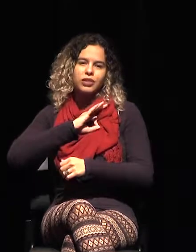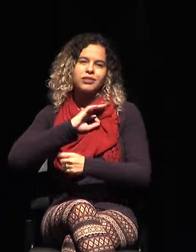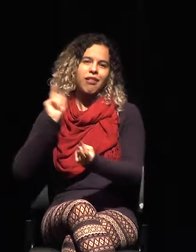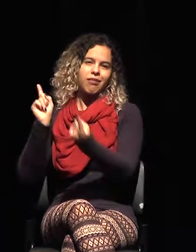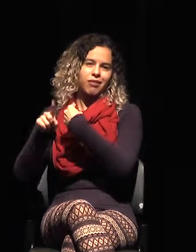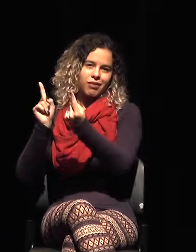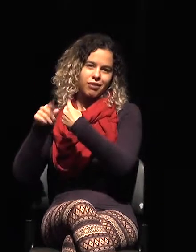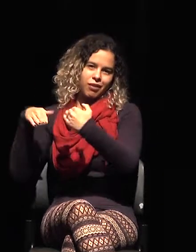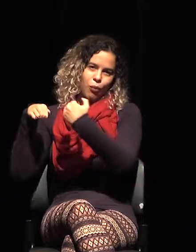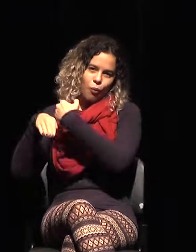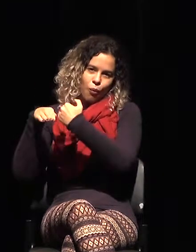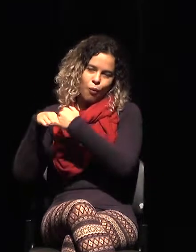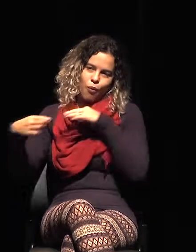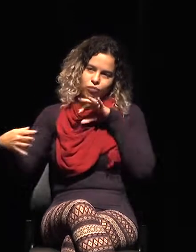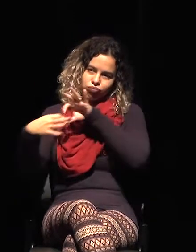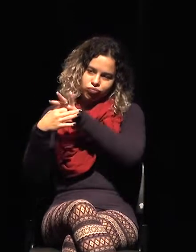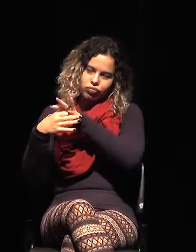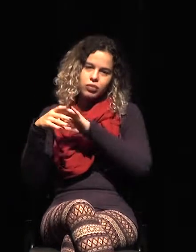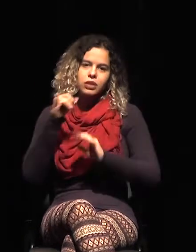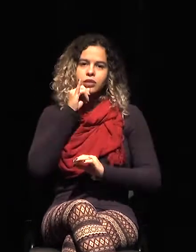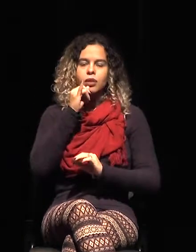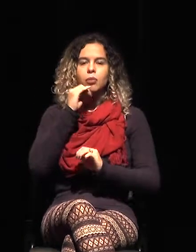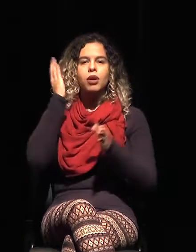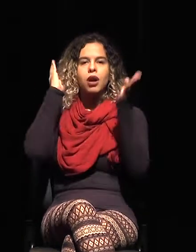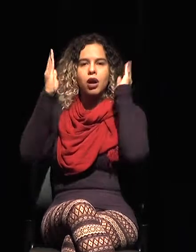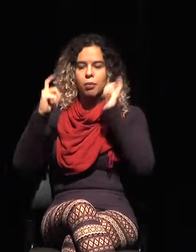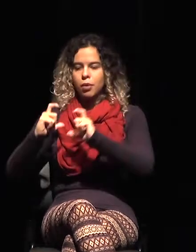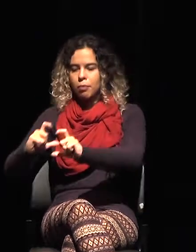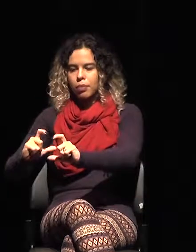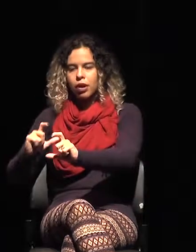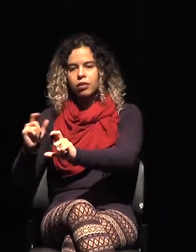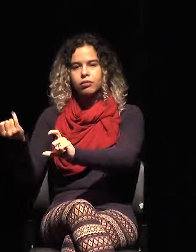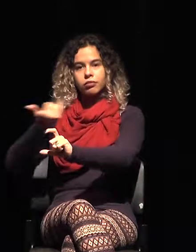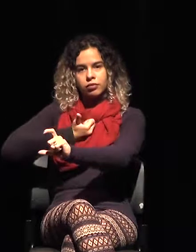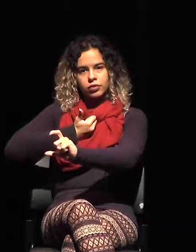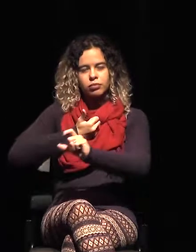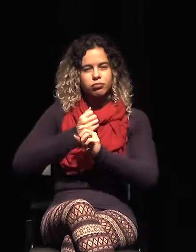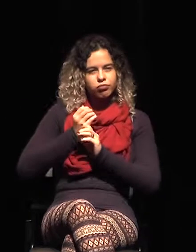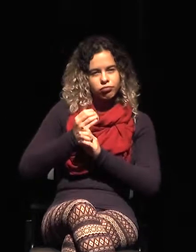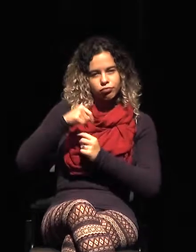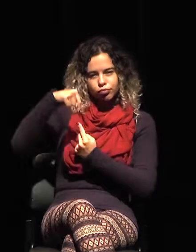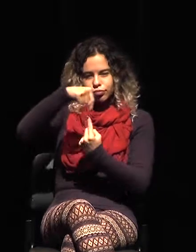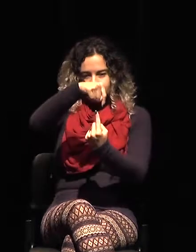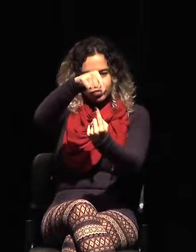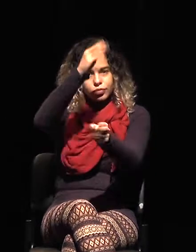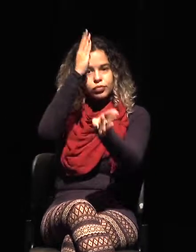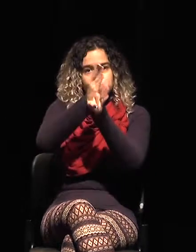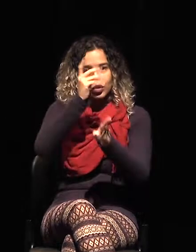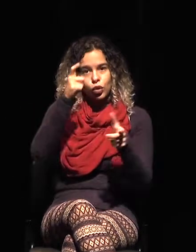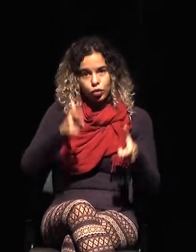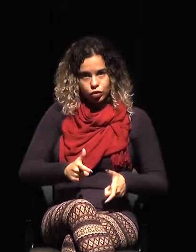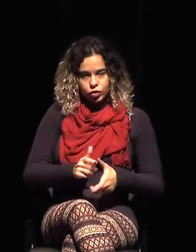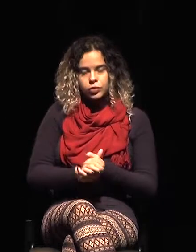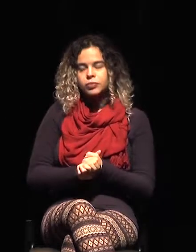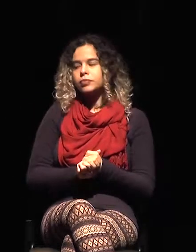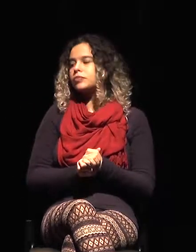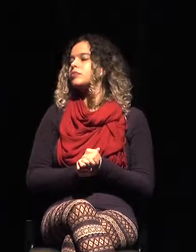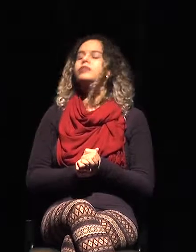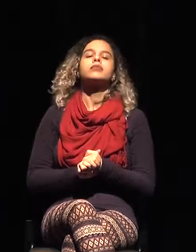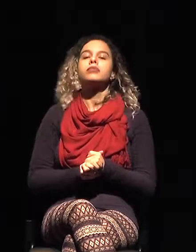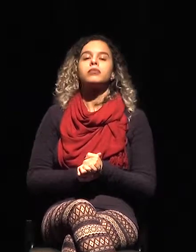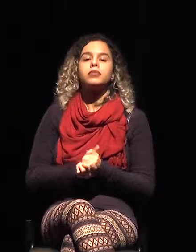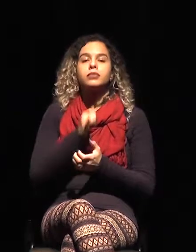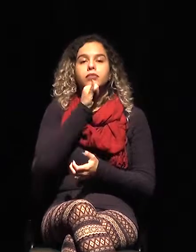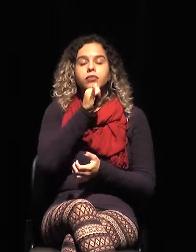matrícula de un camión, conseguimos identificar dónde están, hacer el rastreo, también como los otros ponentes